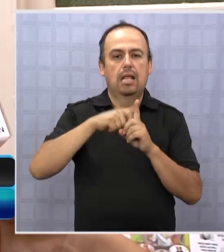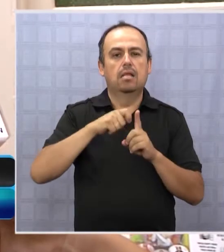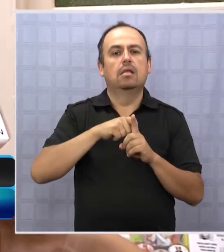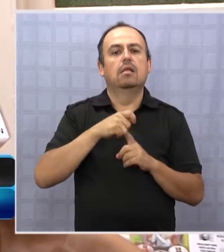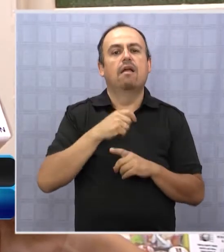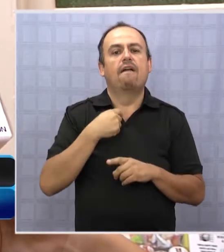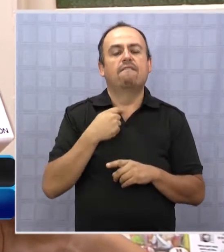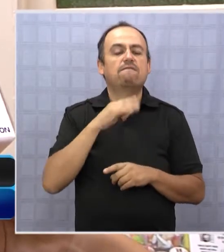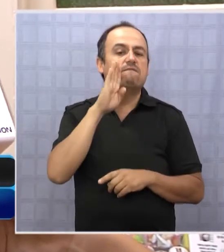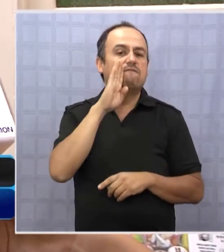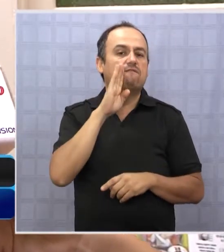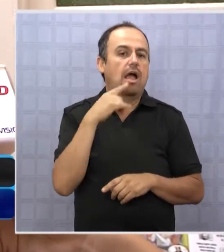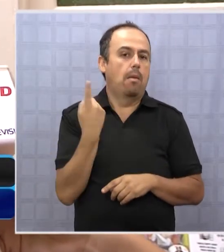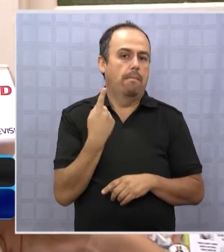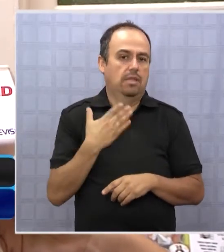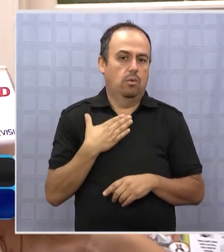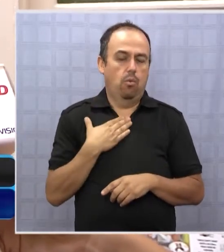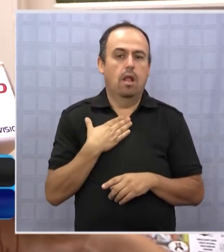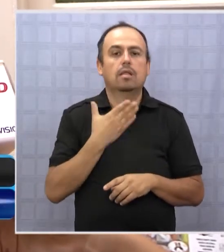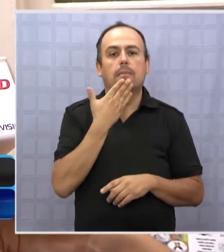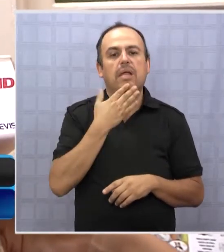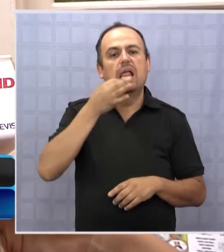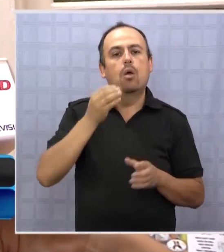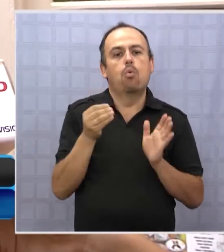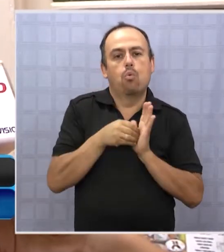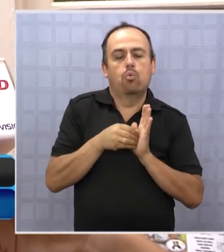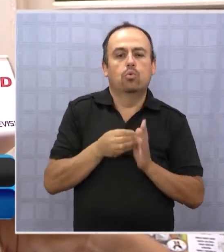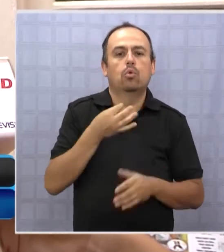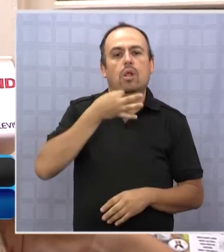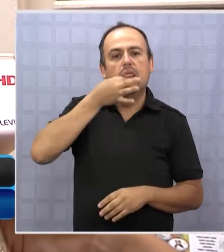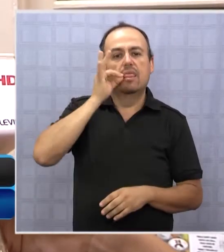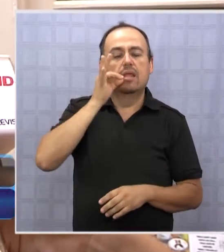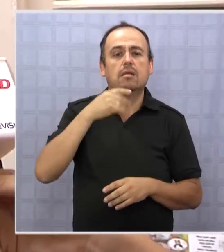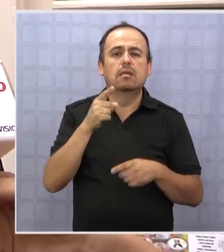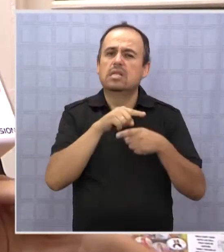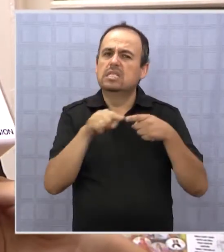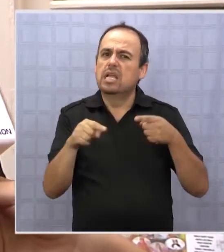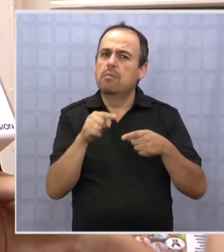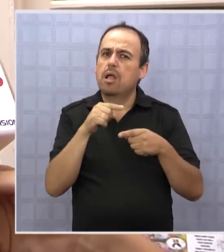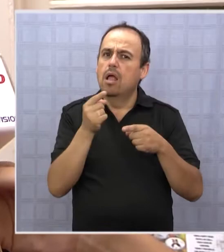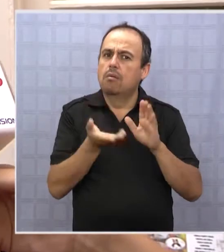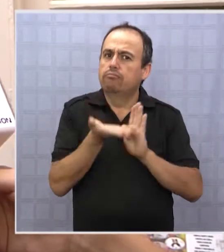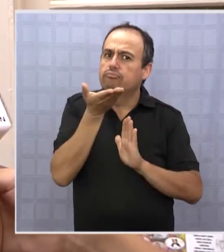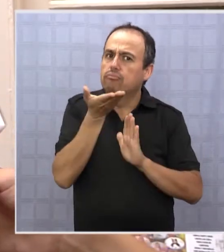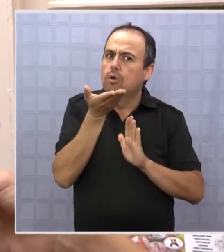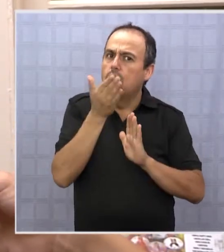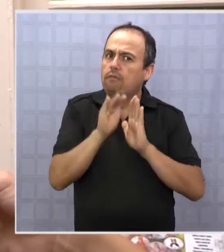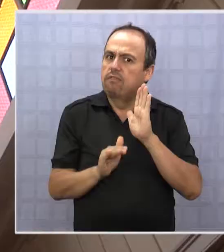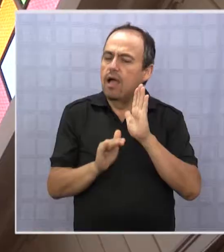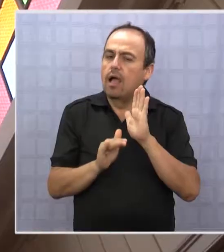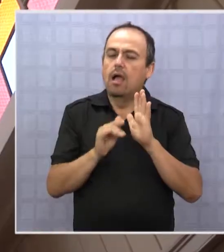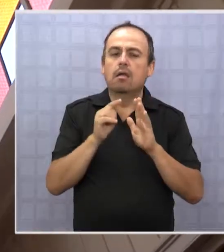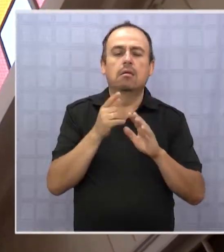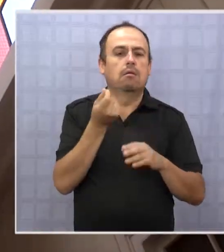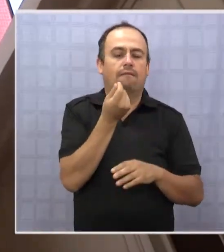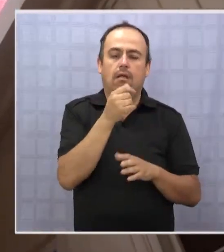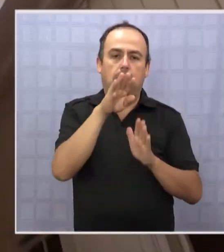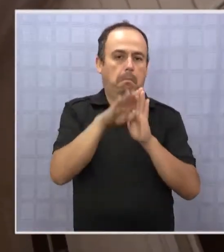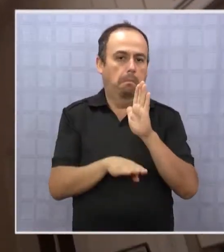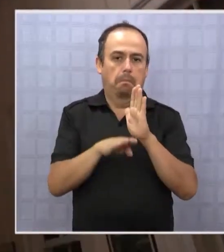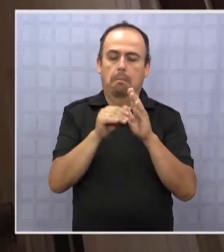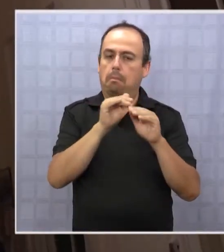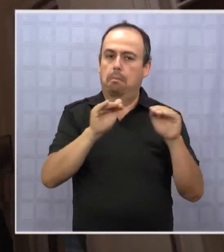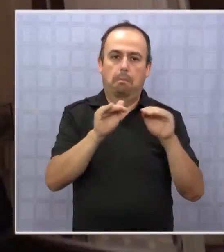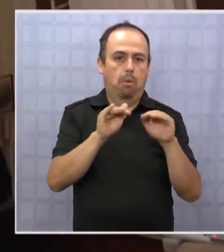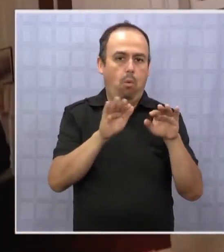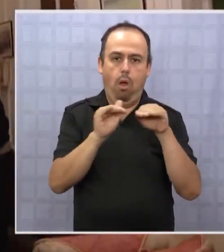incluyen el desayuno. ¿Y por lo general para Semana Santa estos precios suben o se mantienen? Se mantienen. Sí, en verano